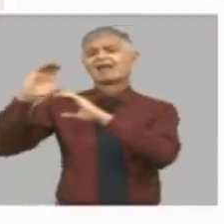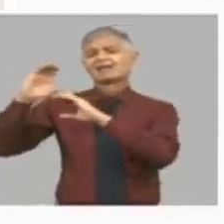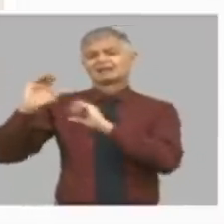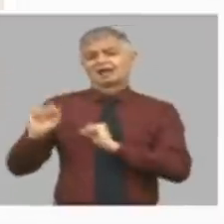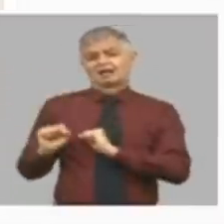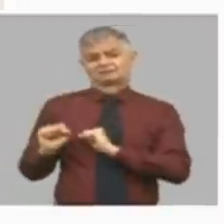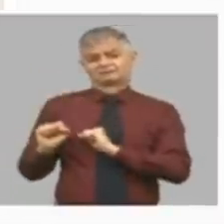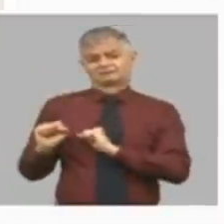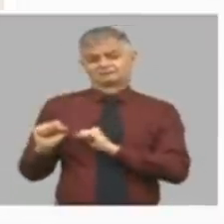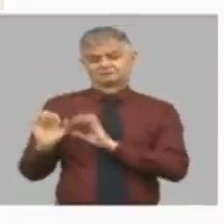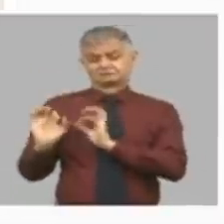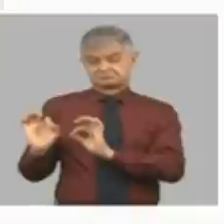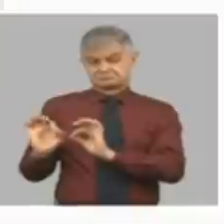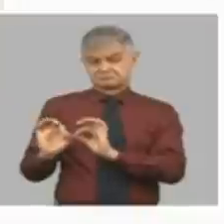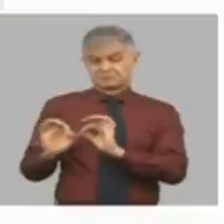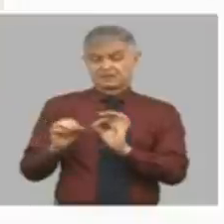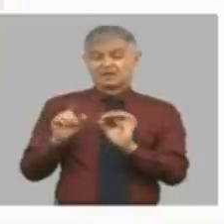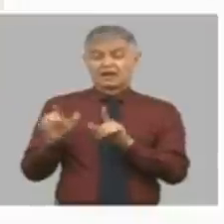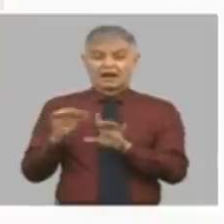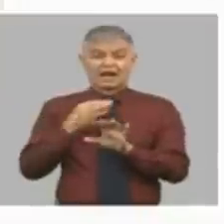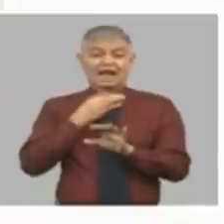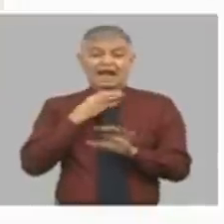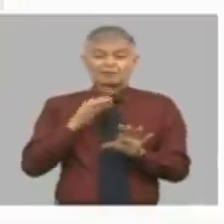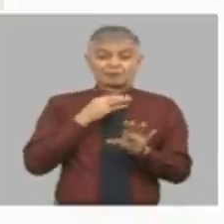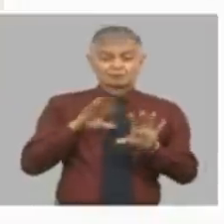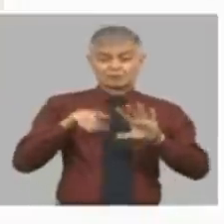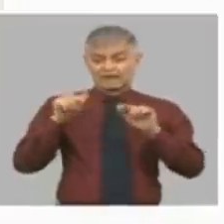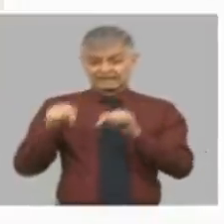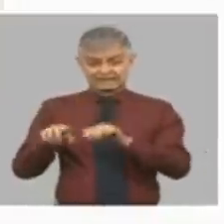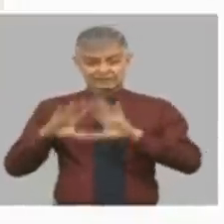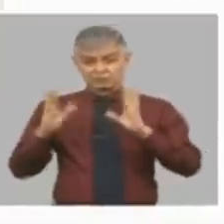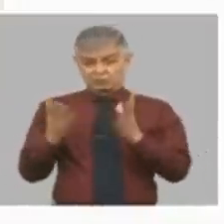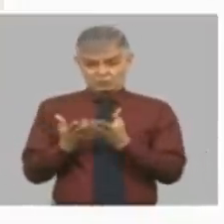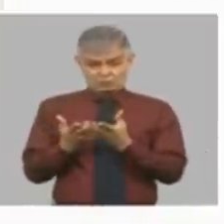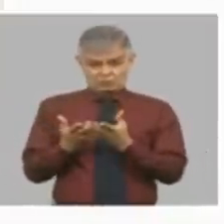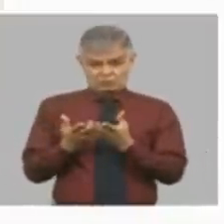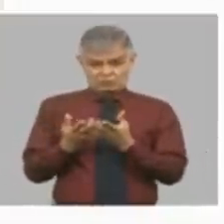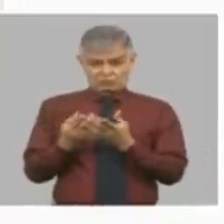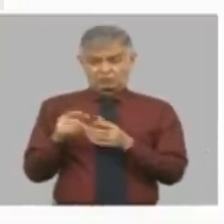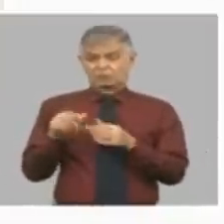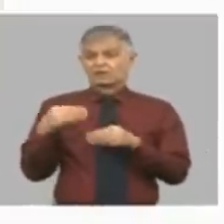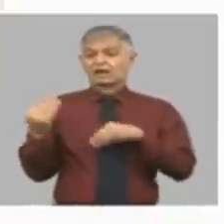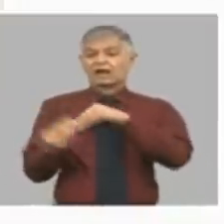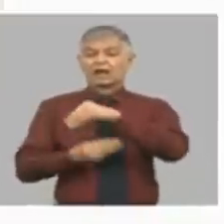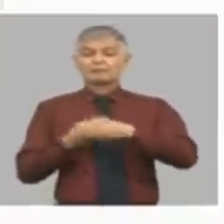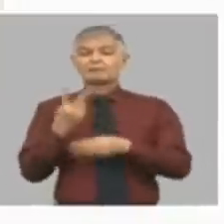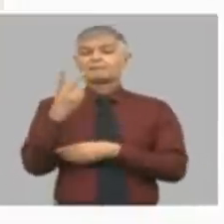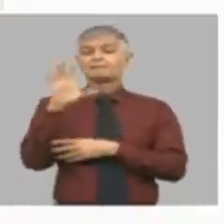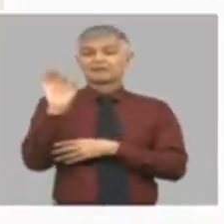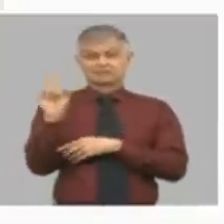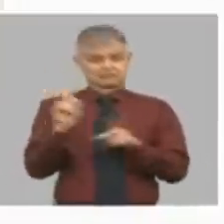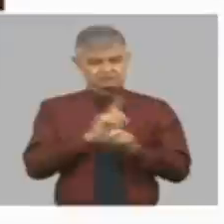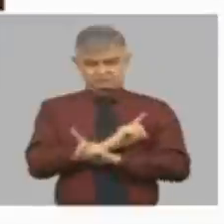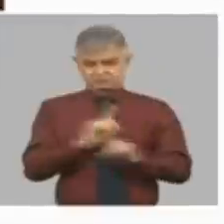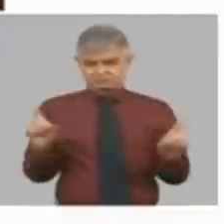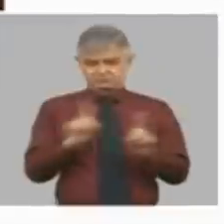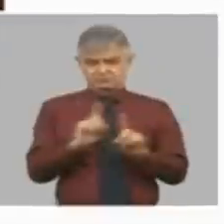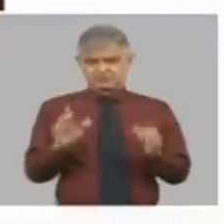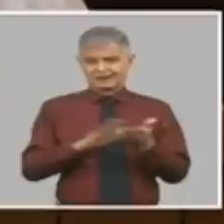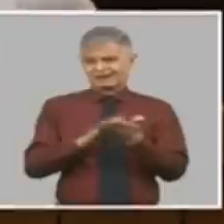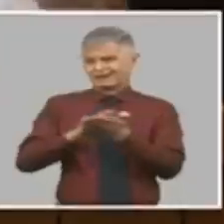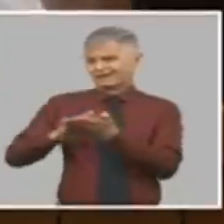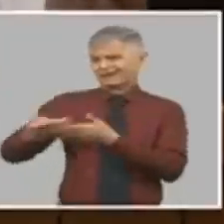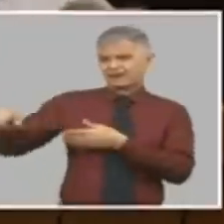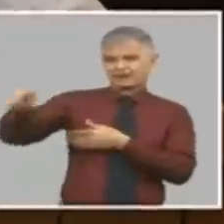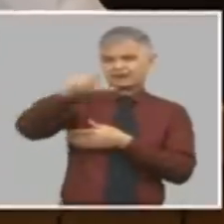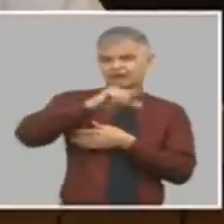estoy poniendo un ejemplo de que todos los ejemplos aquí es como si el tipo de cambio fueran a ser veinte y no va a ser veinte ratifico que nadie hace